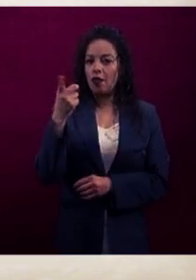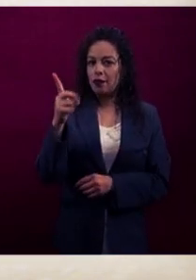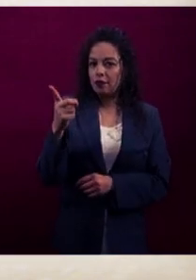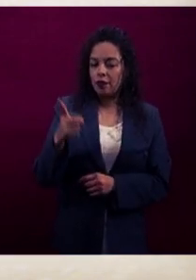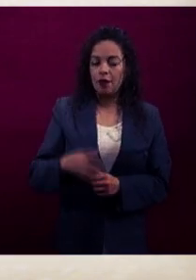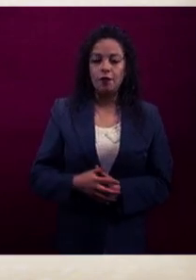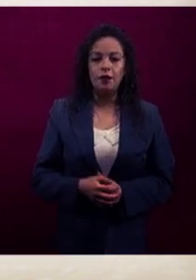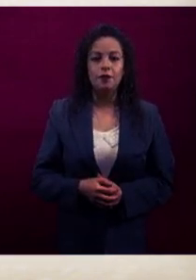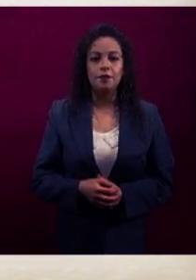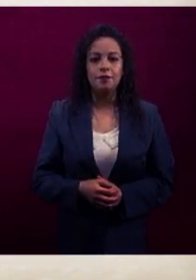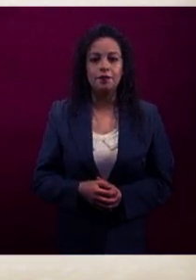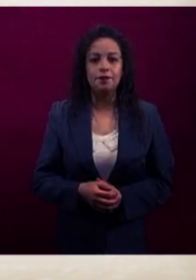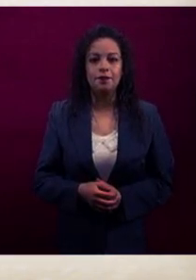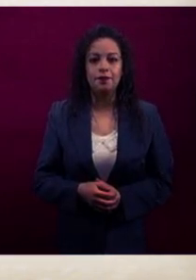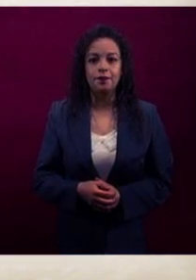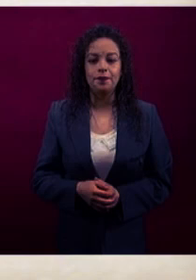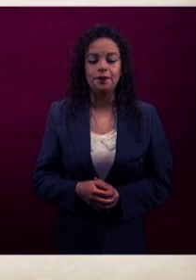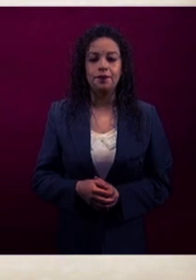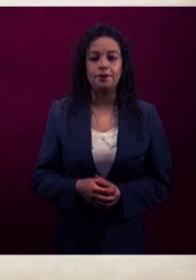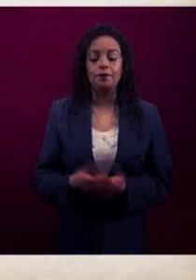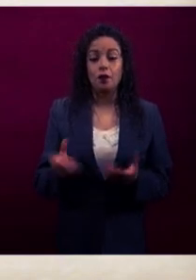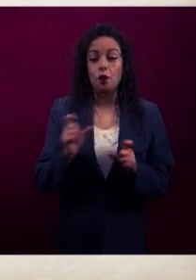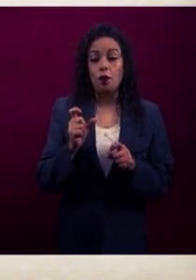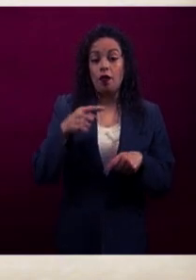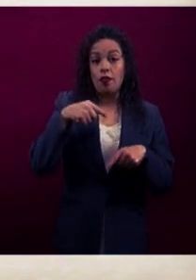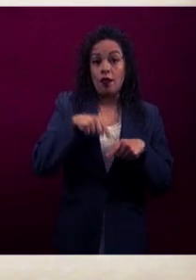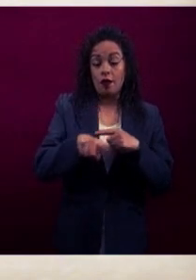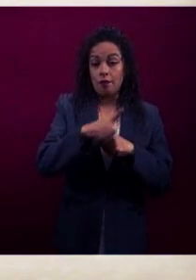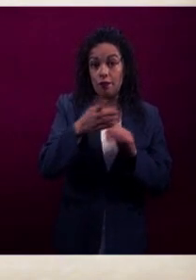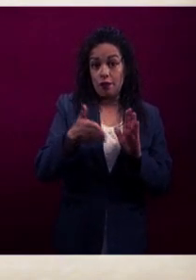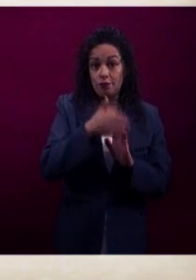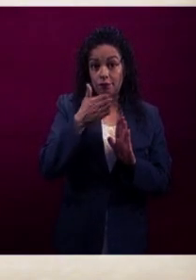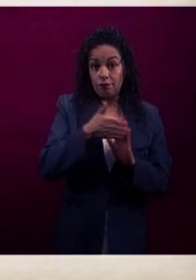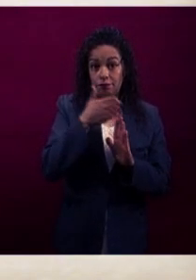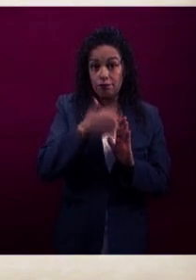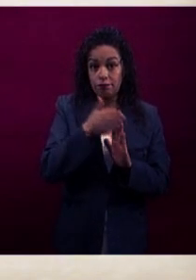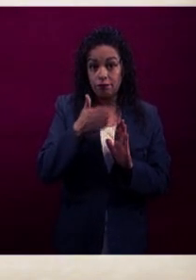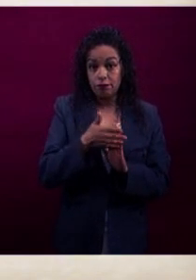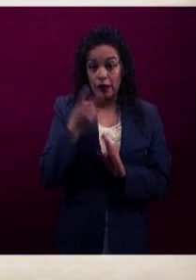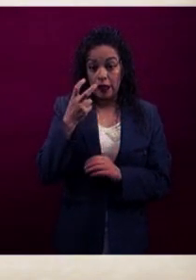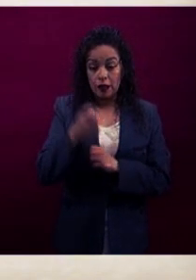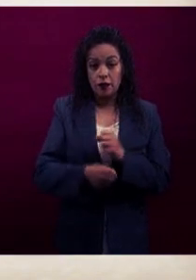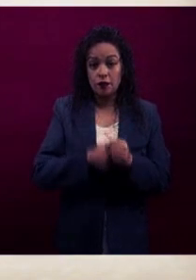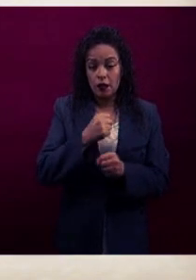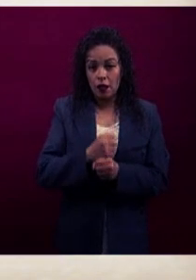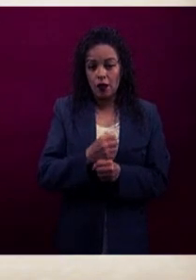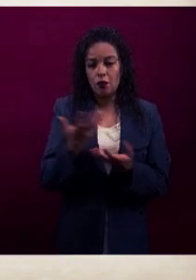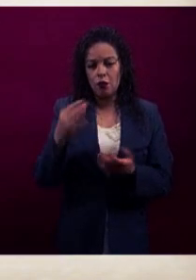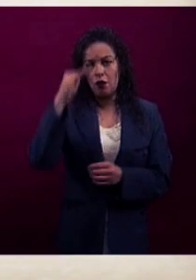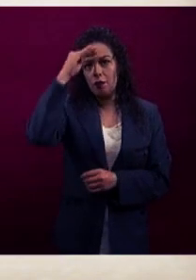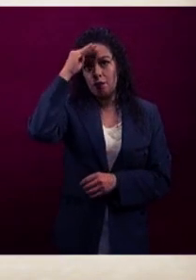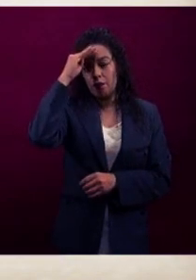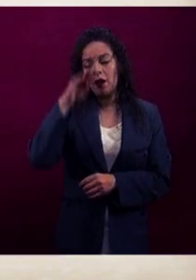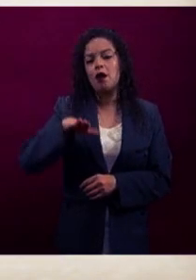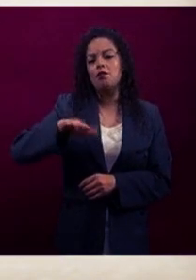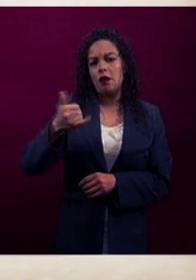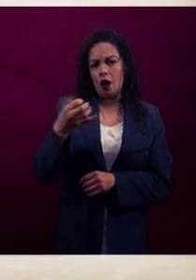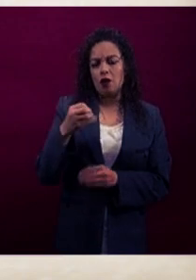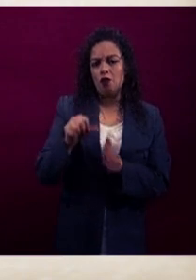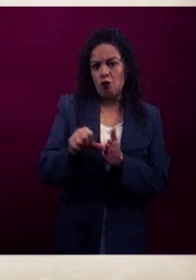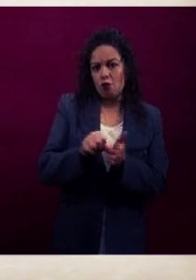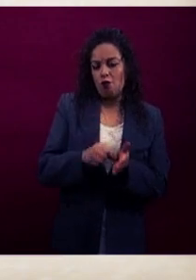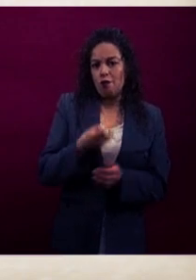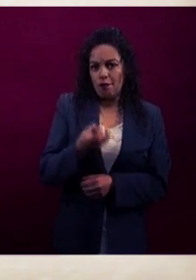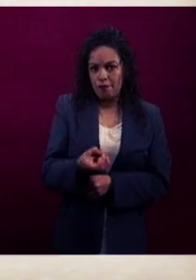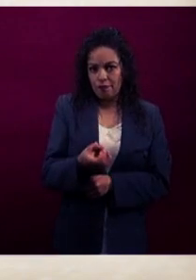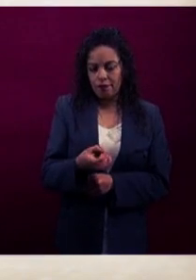El inicio de los cuarteles, de la construcción de los cuarteles para este año está considerado en el mes de mayo y nuevamente